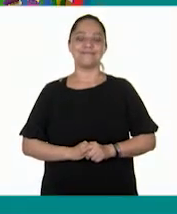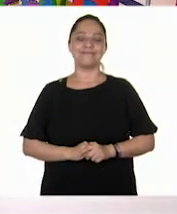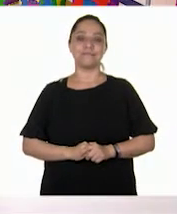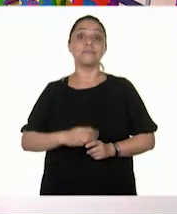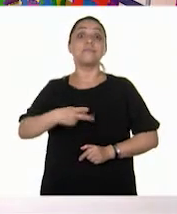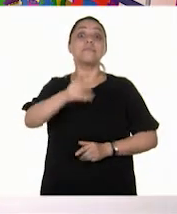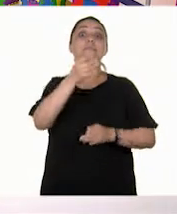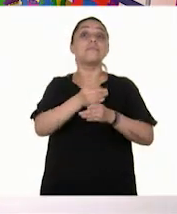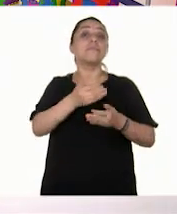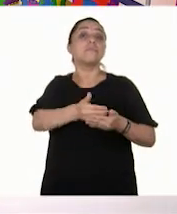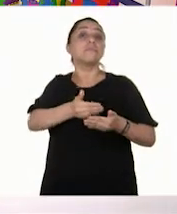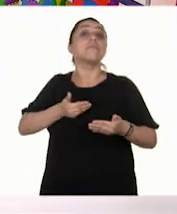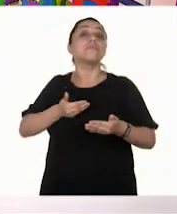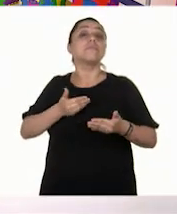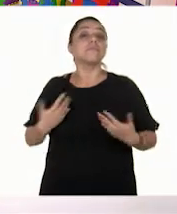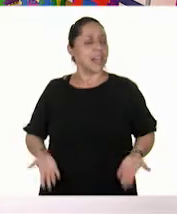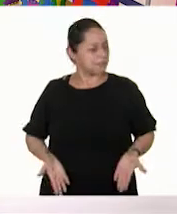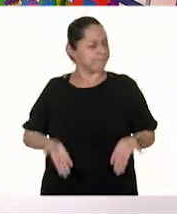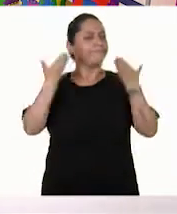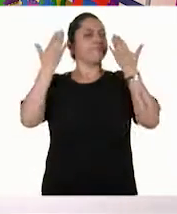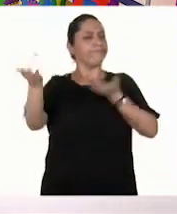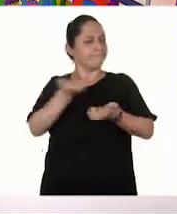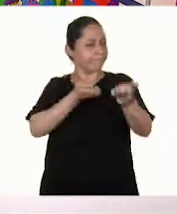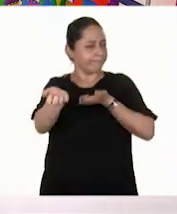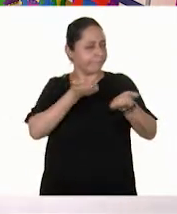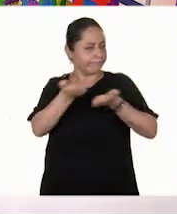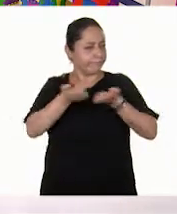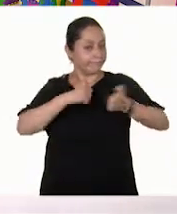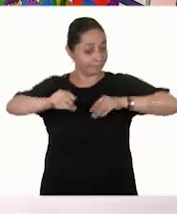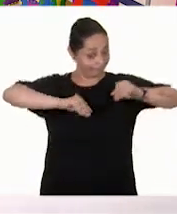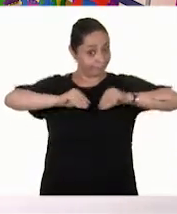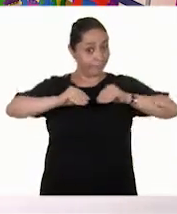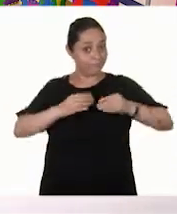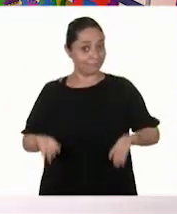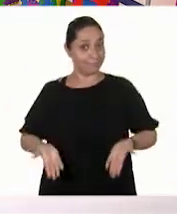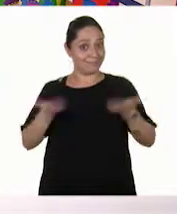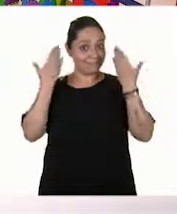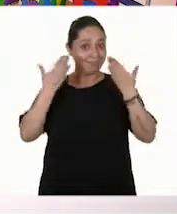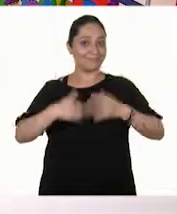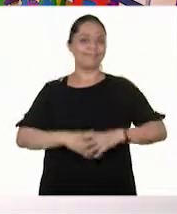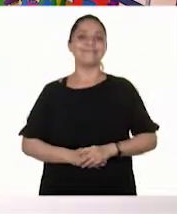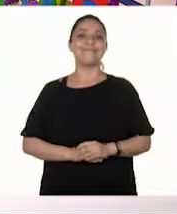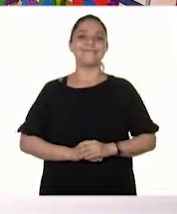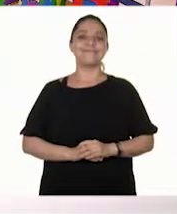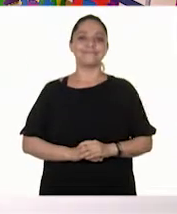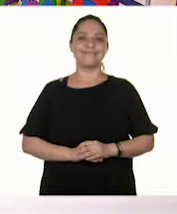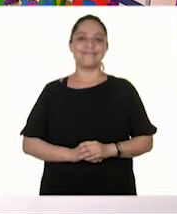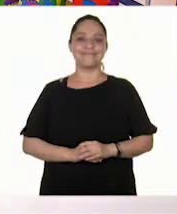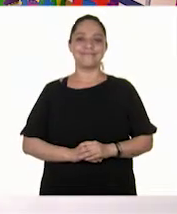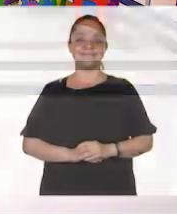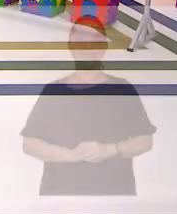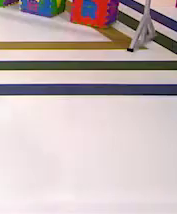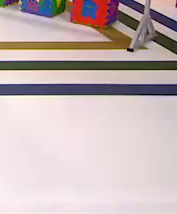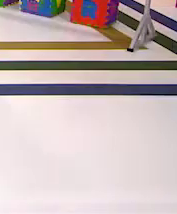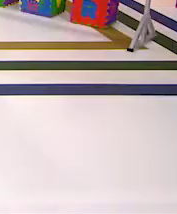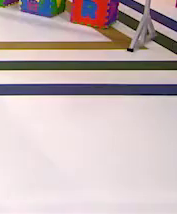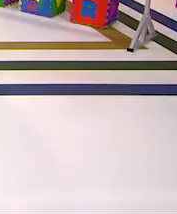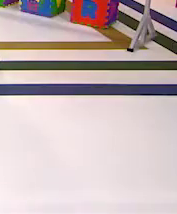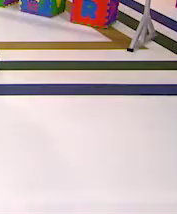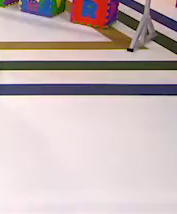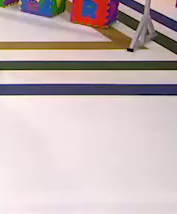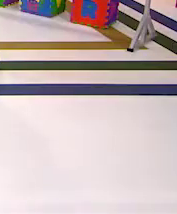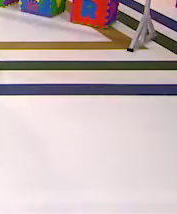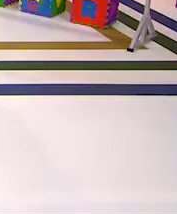Pero antes ha llegado el momento de hacer una pausa activa. ¡Vamos a movernos, nuestra abril! ¿Qué te parece? ¿Cómo corrimos? Nuestro